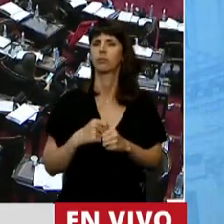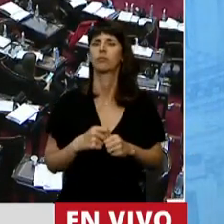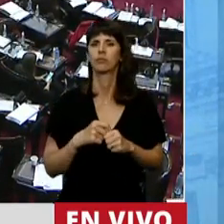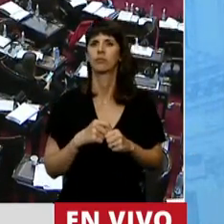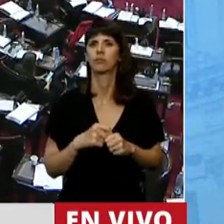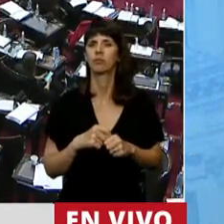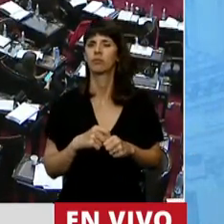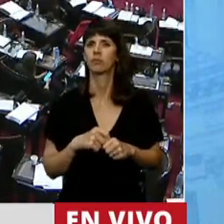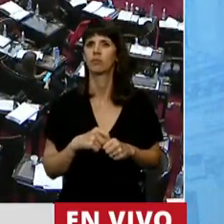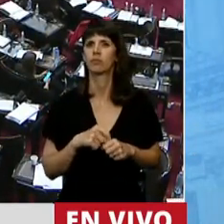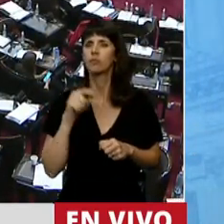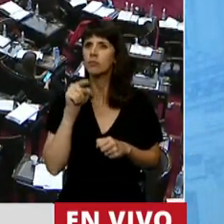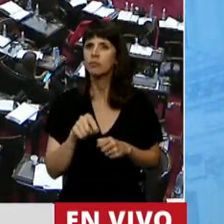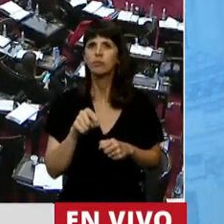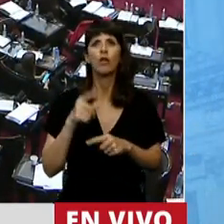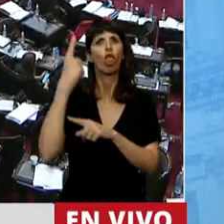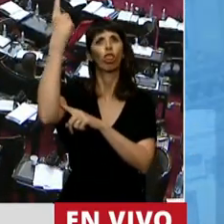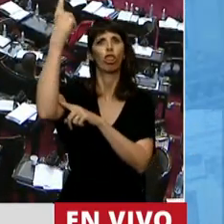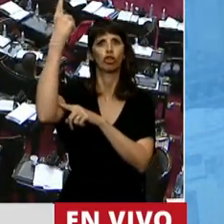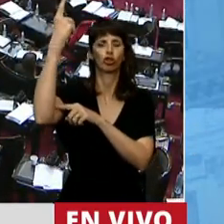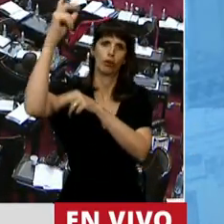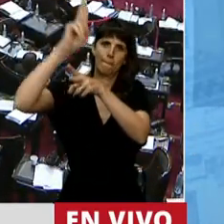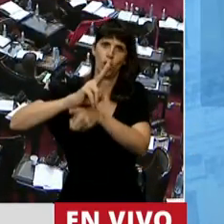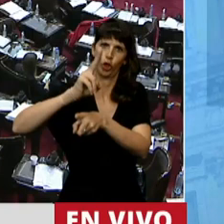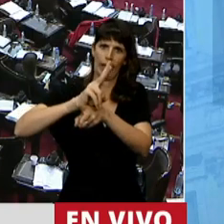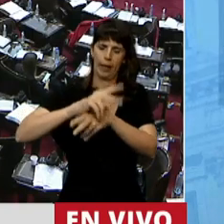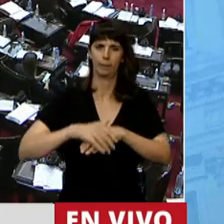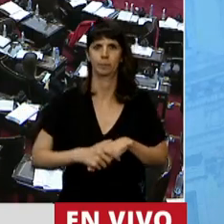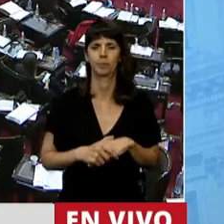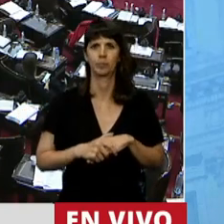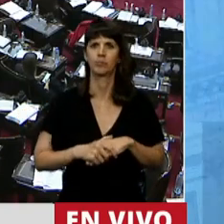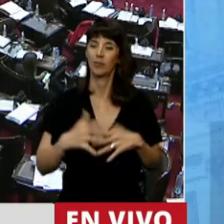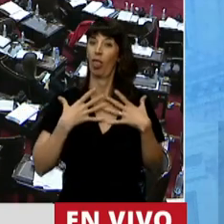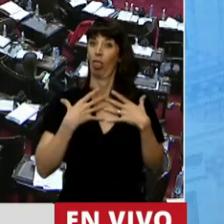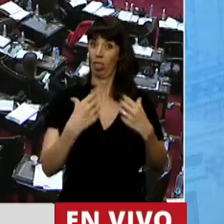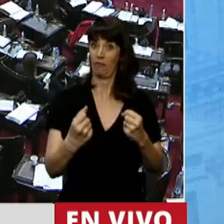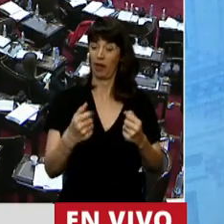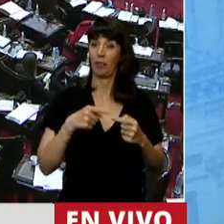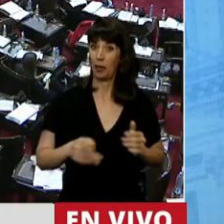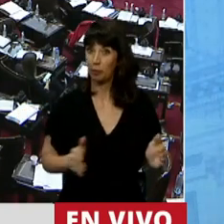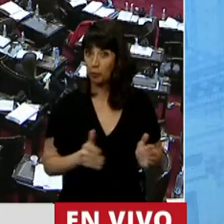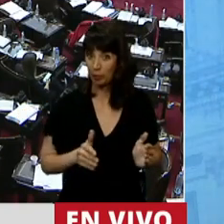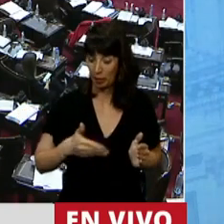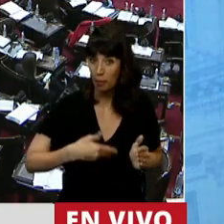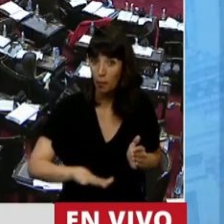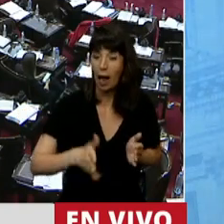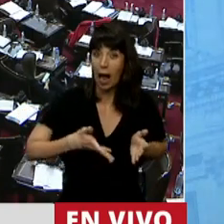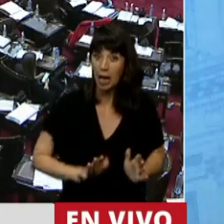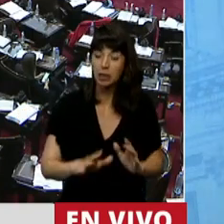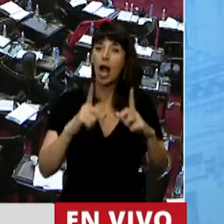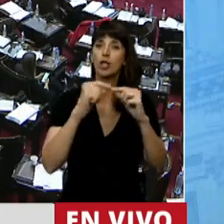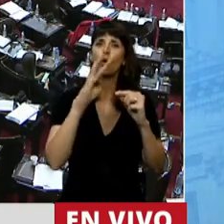de Dios. Le afirma la defensa al no nacido en el artículo 40, cuando declara,